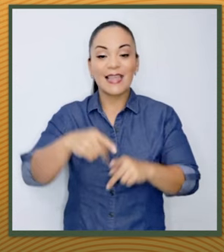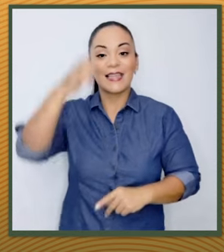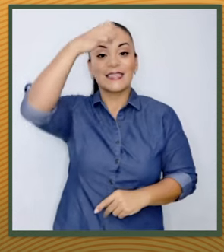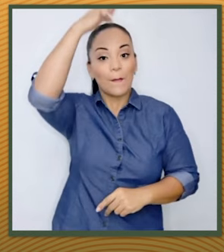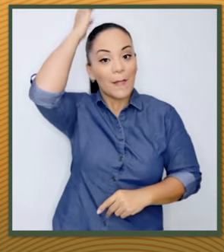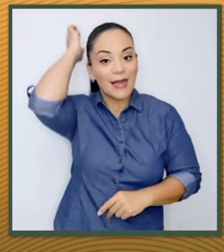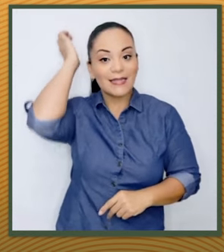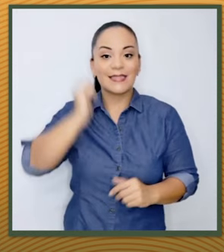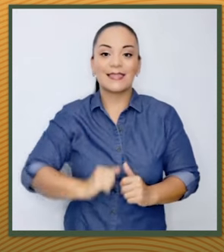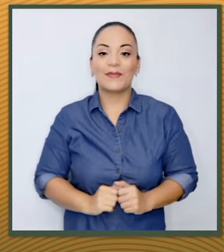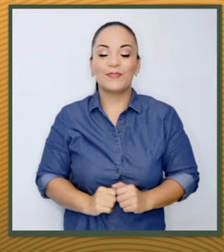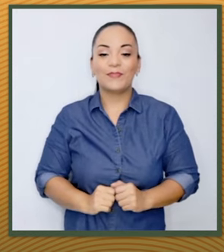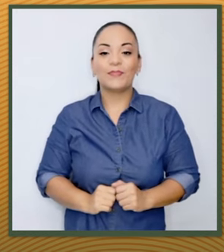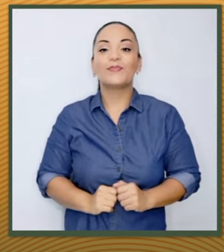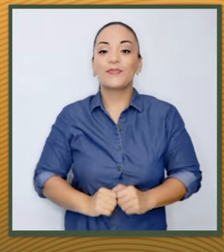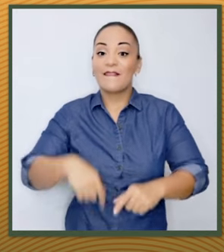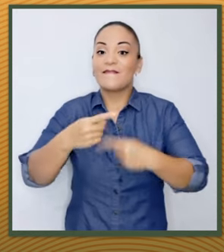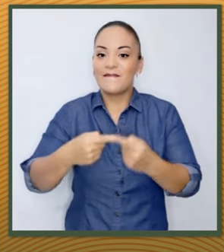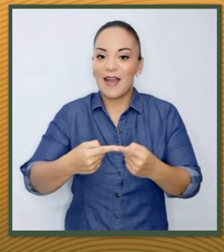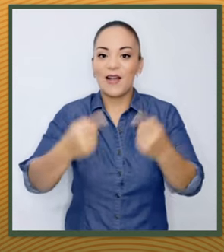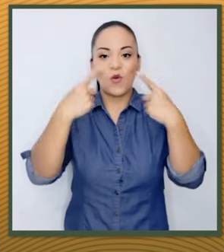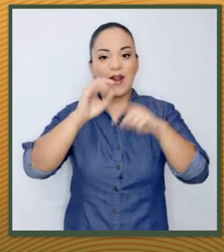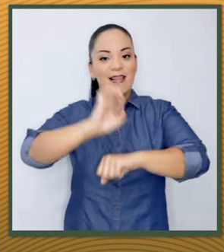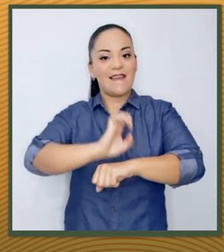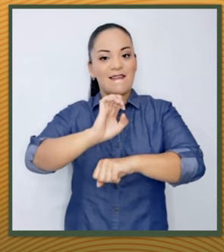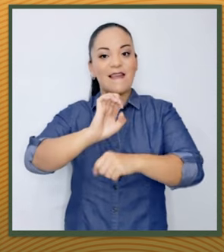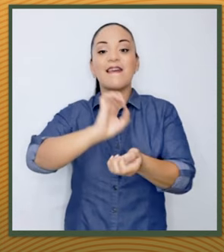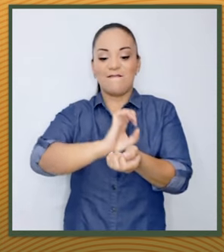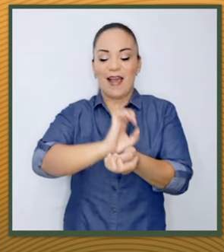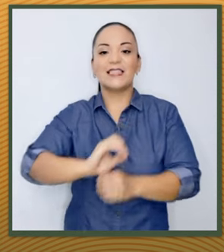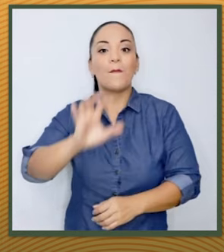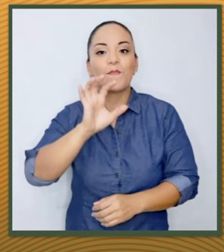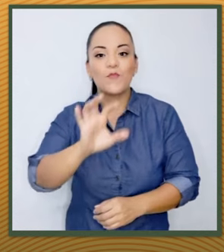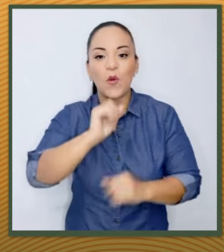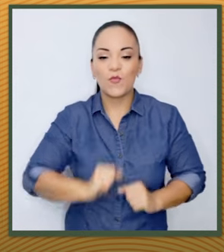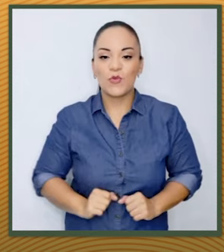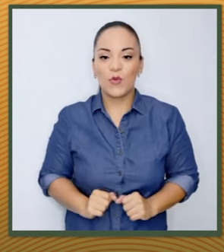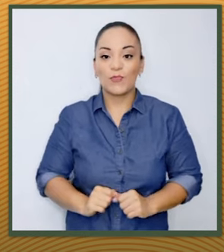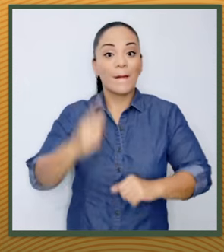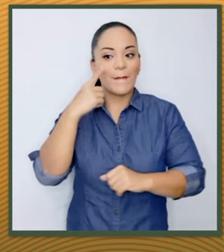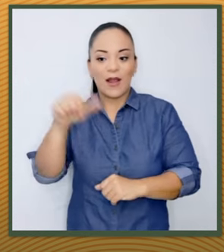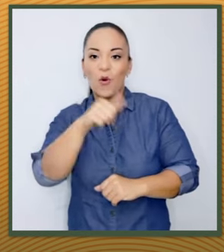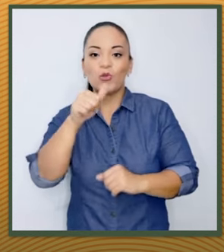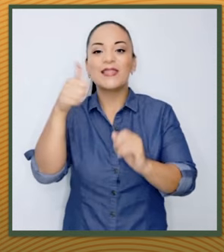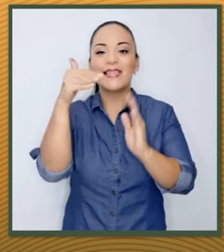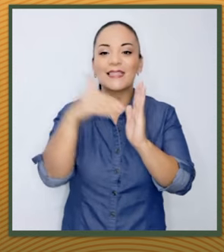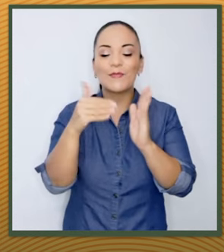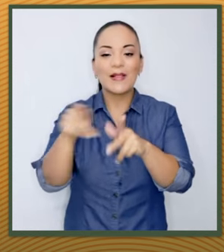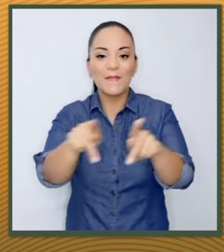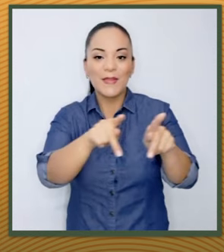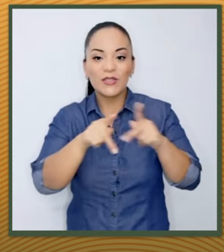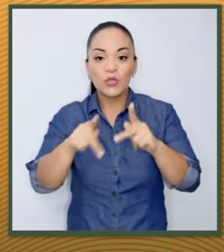de Sparta tendrá un device propio para que otros 10 mil